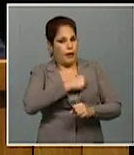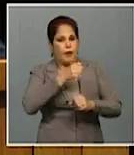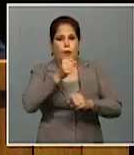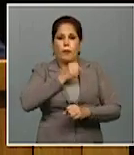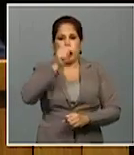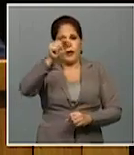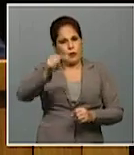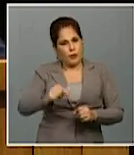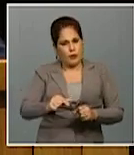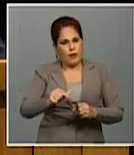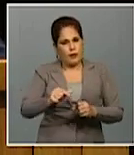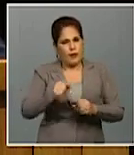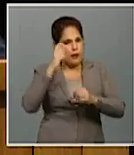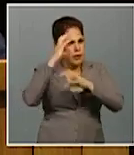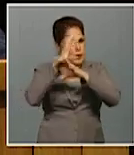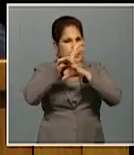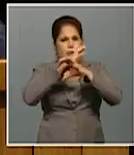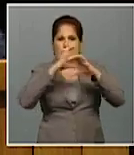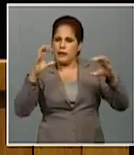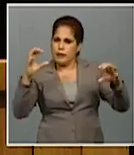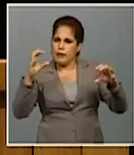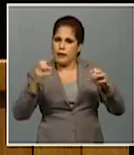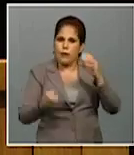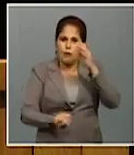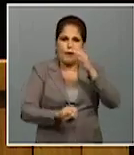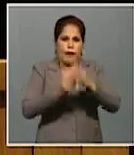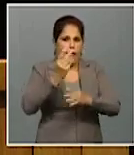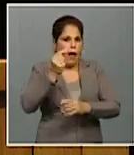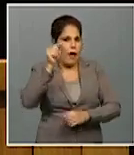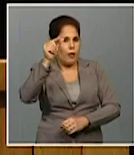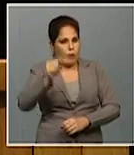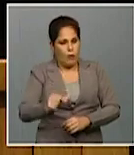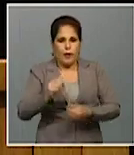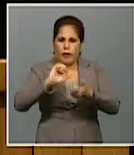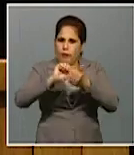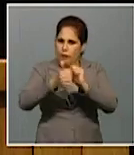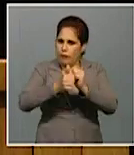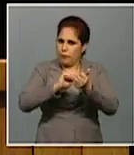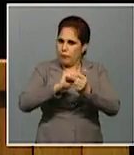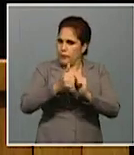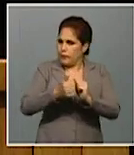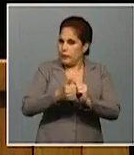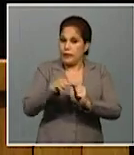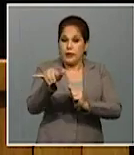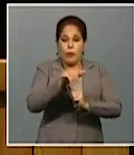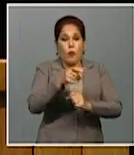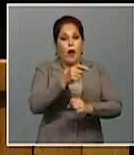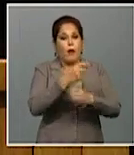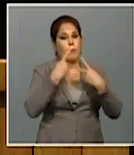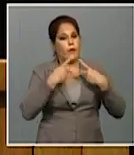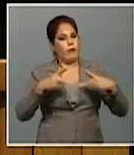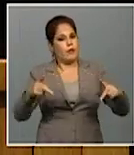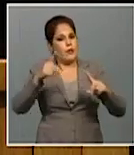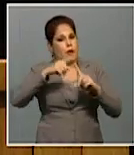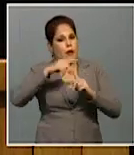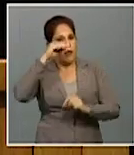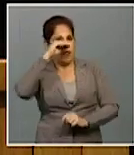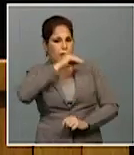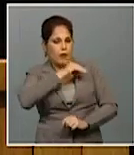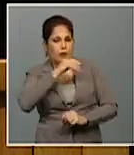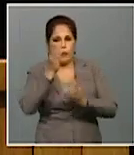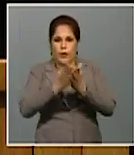periodistas, a los científicos, a los creadores, a los deportistas, también a los profesionales y técnicos,